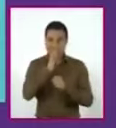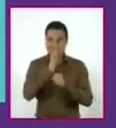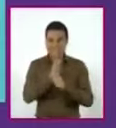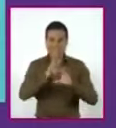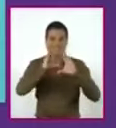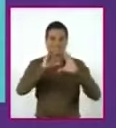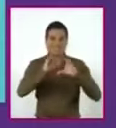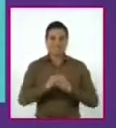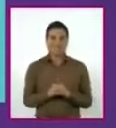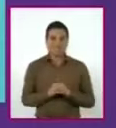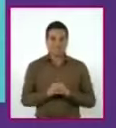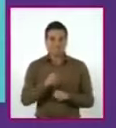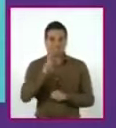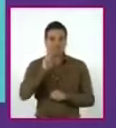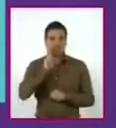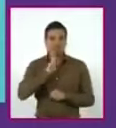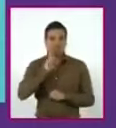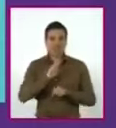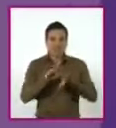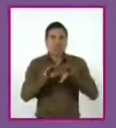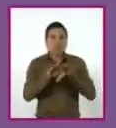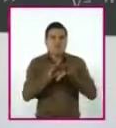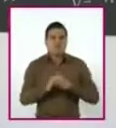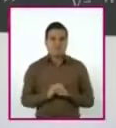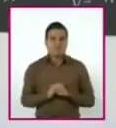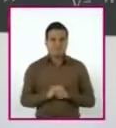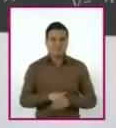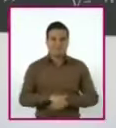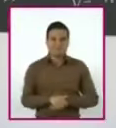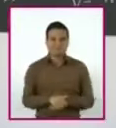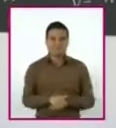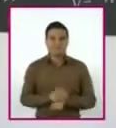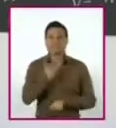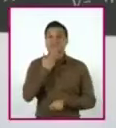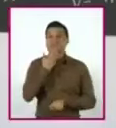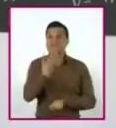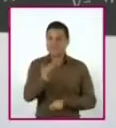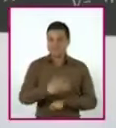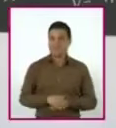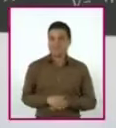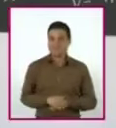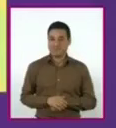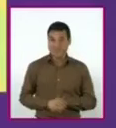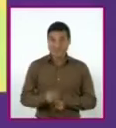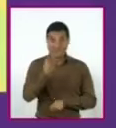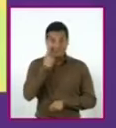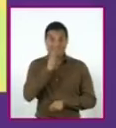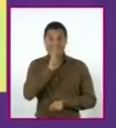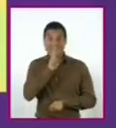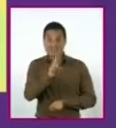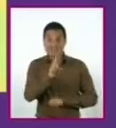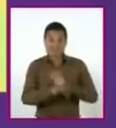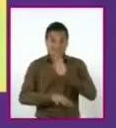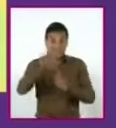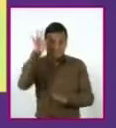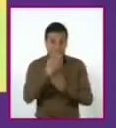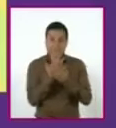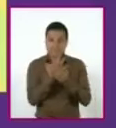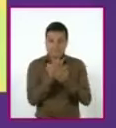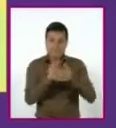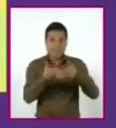que hace verdadera a esta ecuación. Muy bien, antes de ir a la solución de la ecuación planteada,